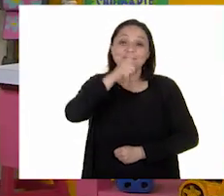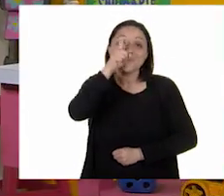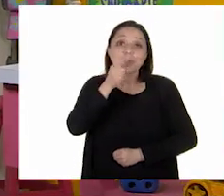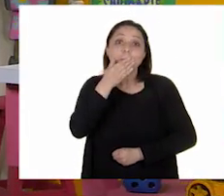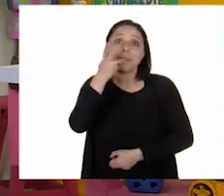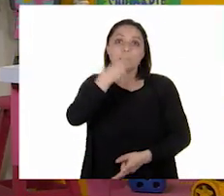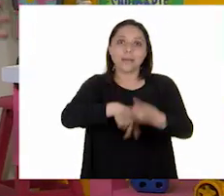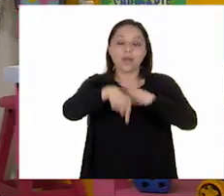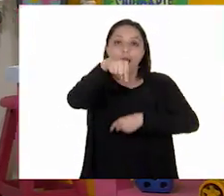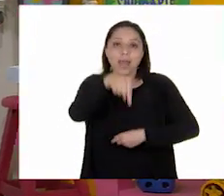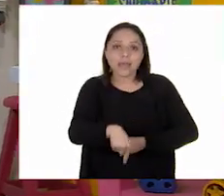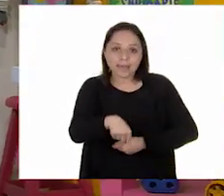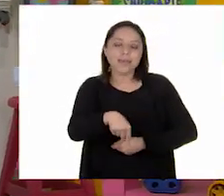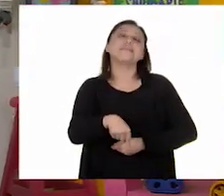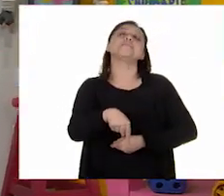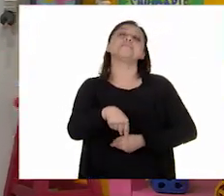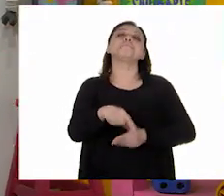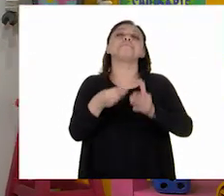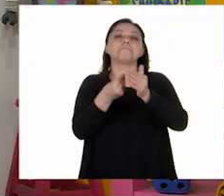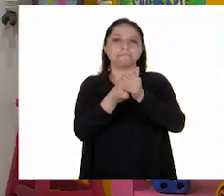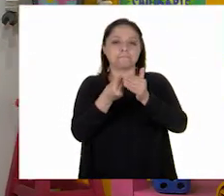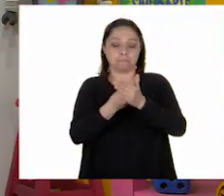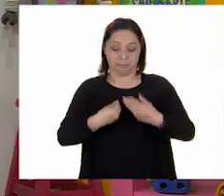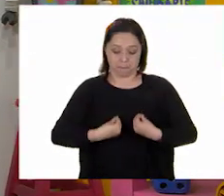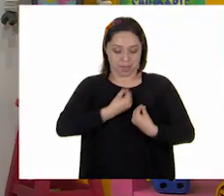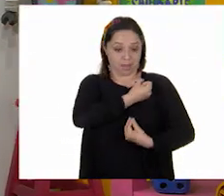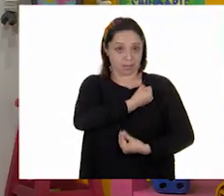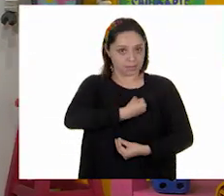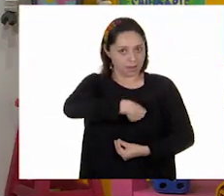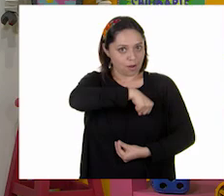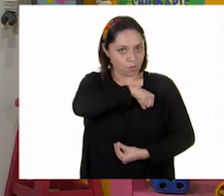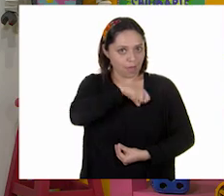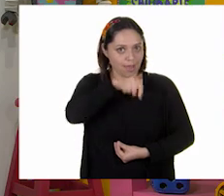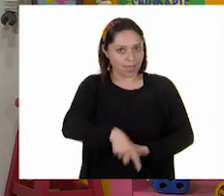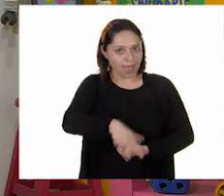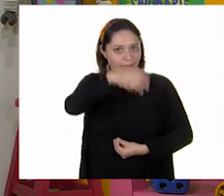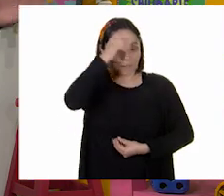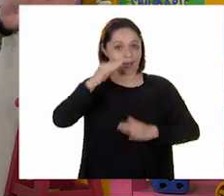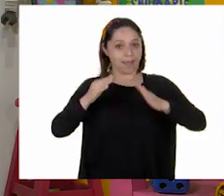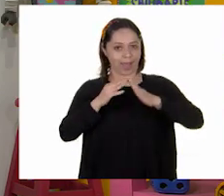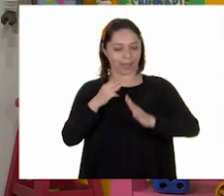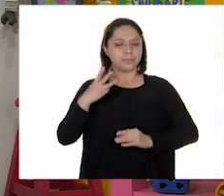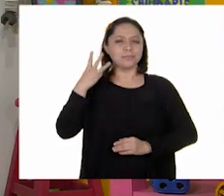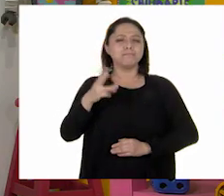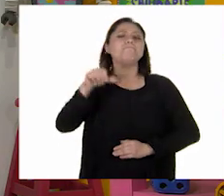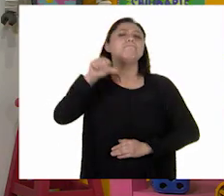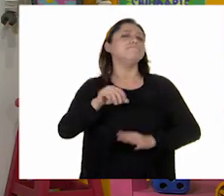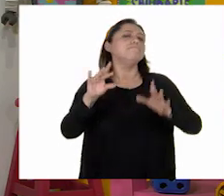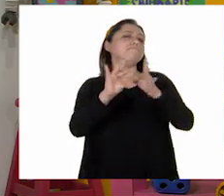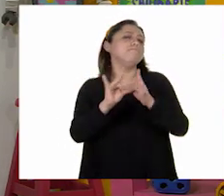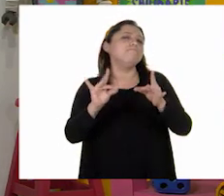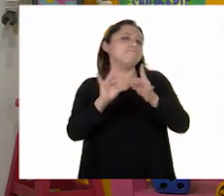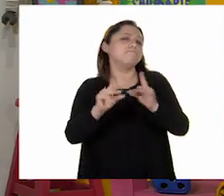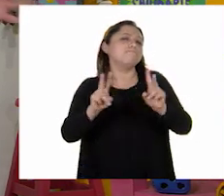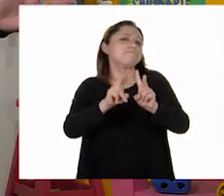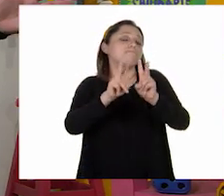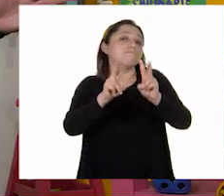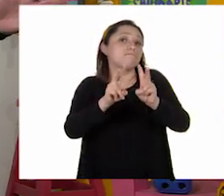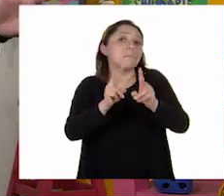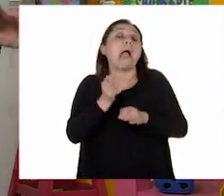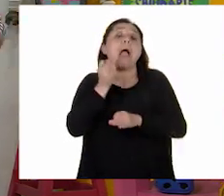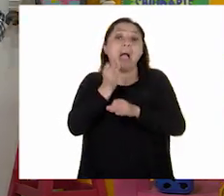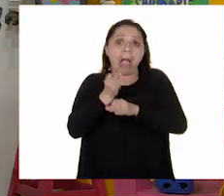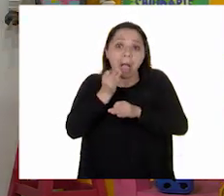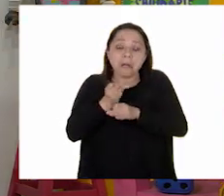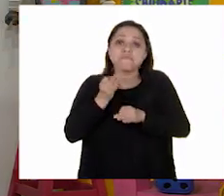Bienvenidas y bienvenidos a un programa más de vida saludable en Aprende en Casa 3. Hoy hablaremos de un tema muy presente en la